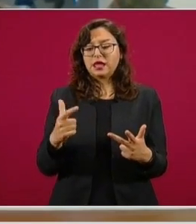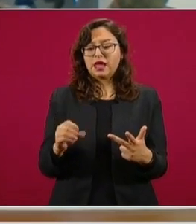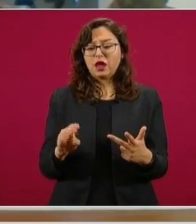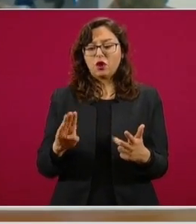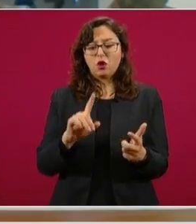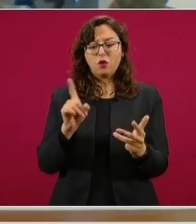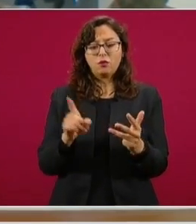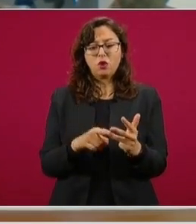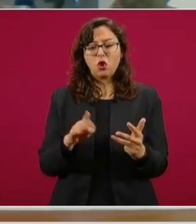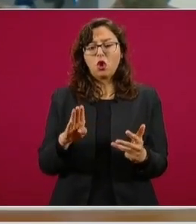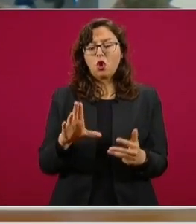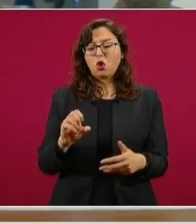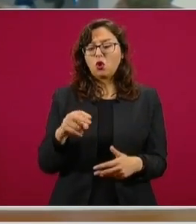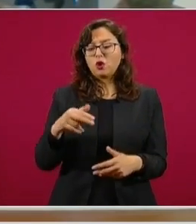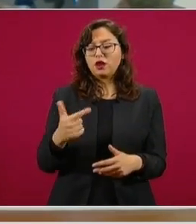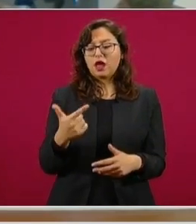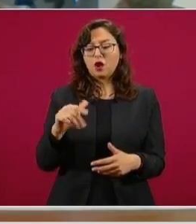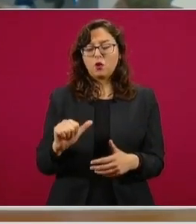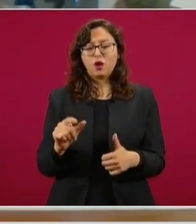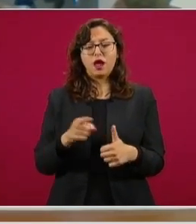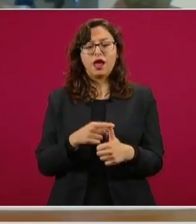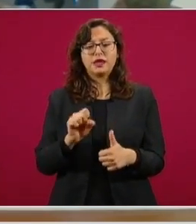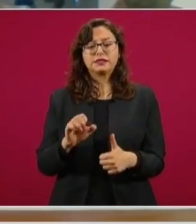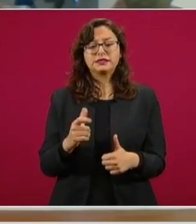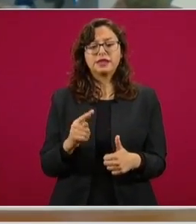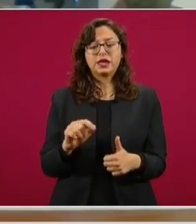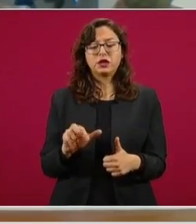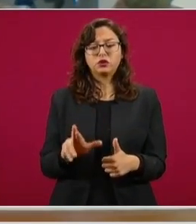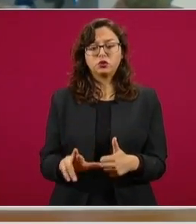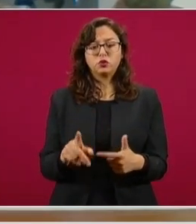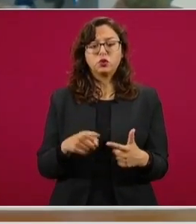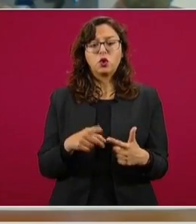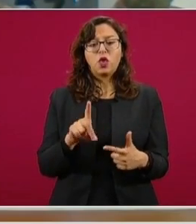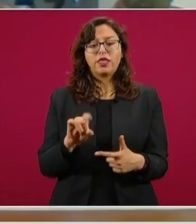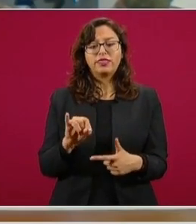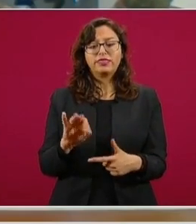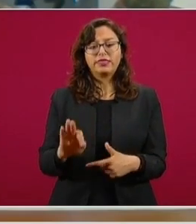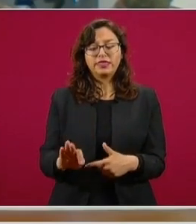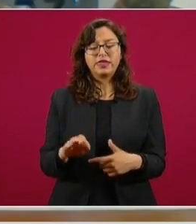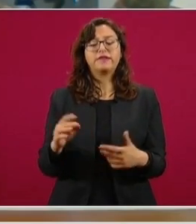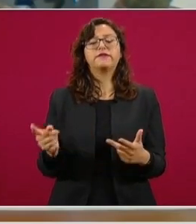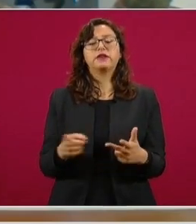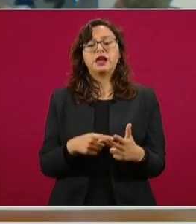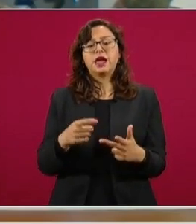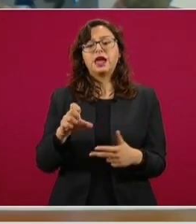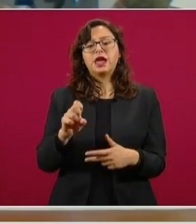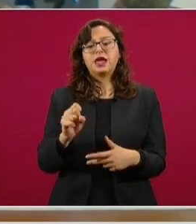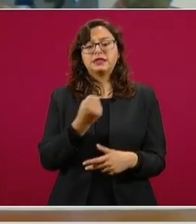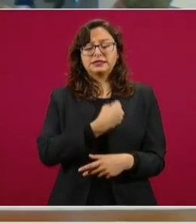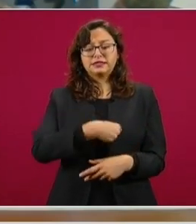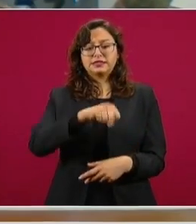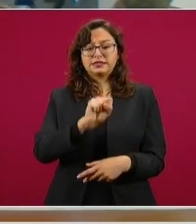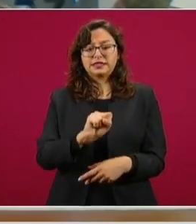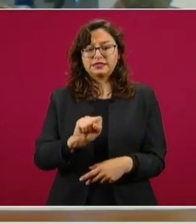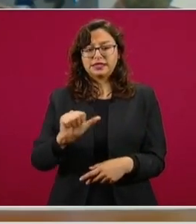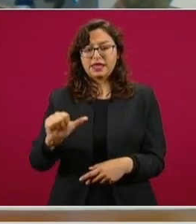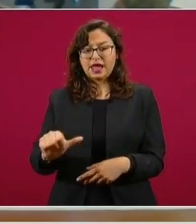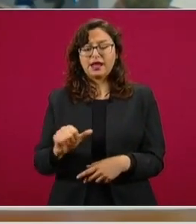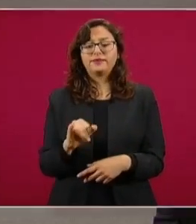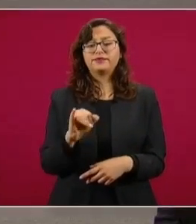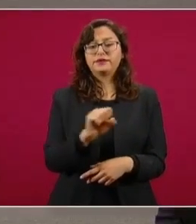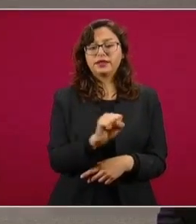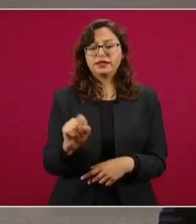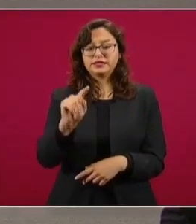Conagua, Sectur, el DIF, Salud, Issste, IMSS y la Cruz